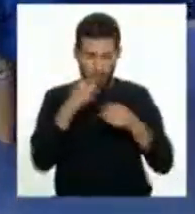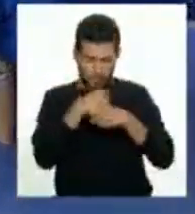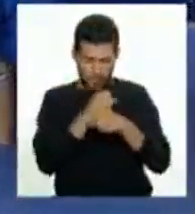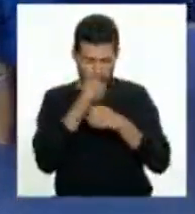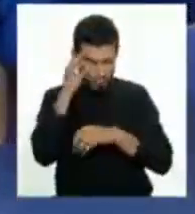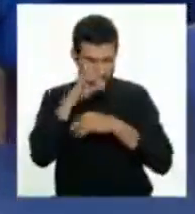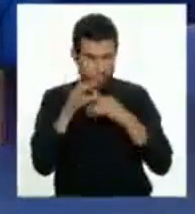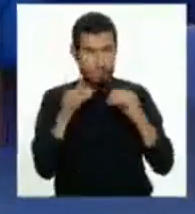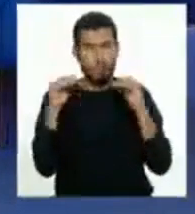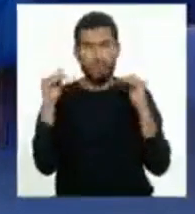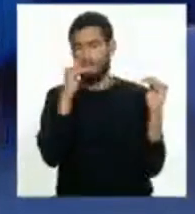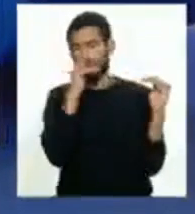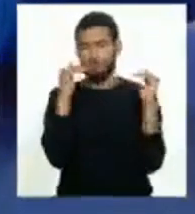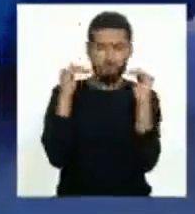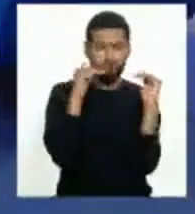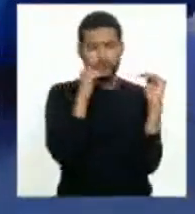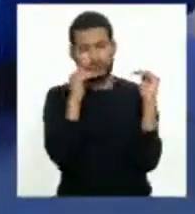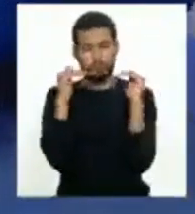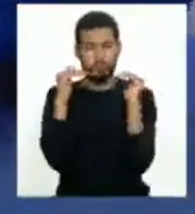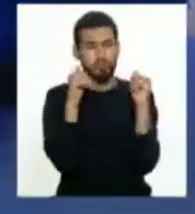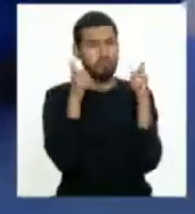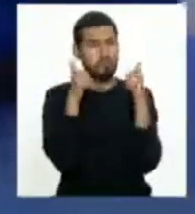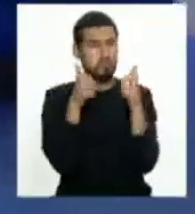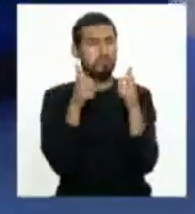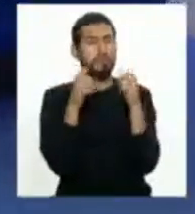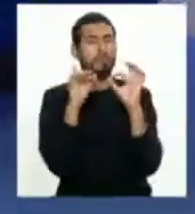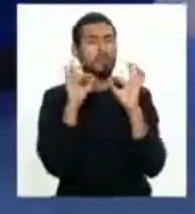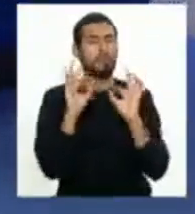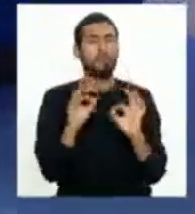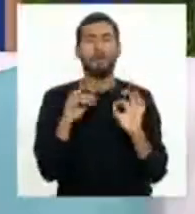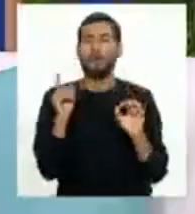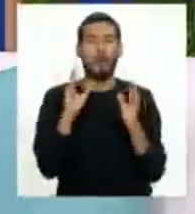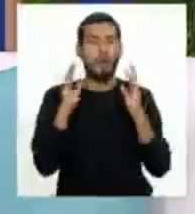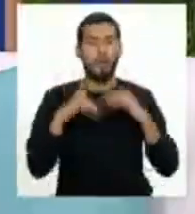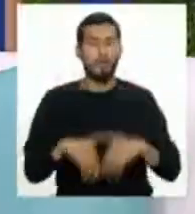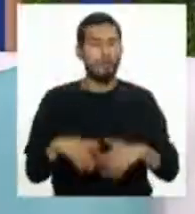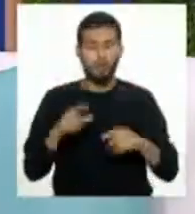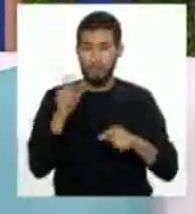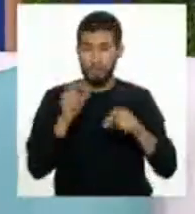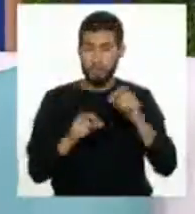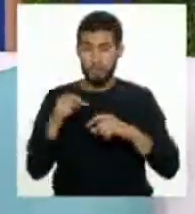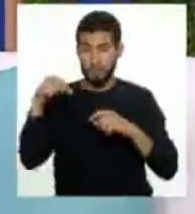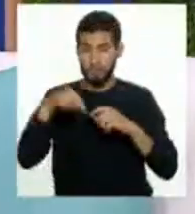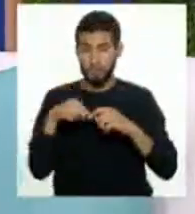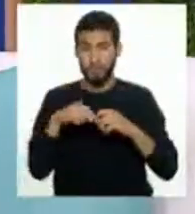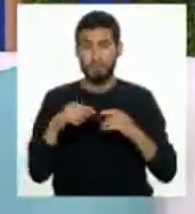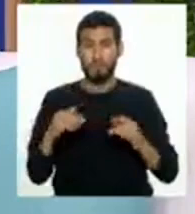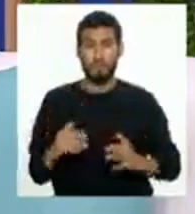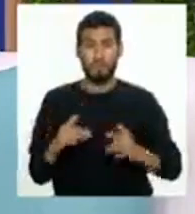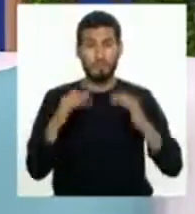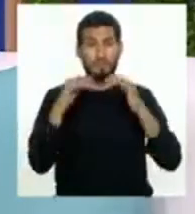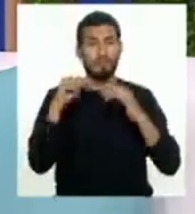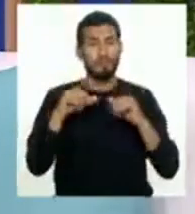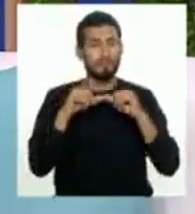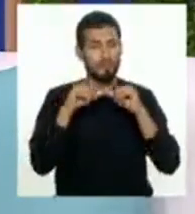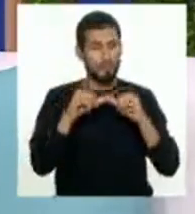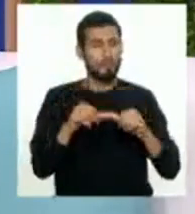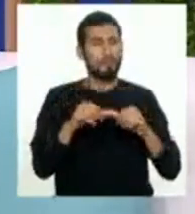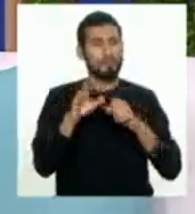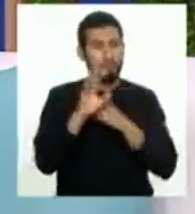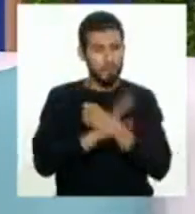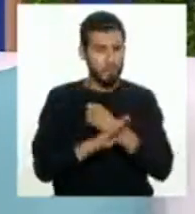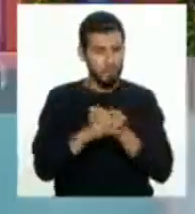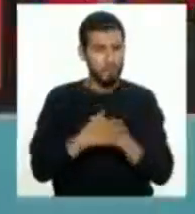pueda soportar el evento sísmico, pero que el edificio no colapse y que las personas que estén dentro de la edificación permanezcan seguras.